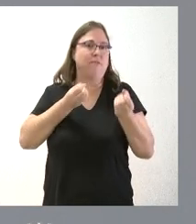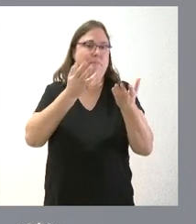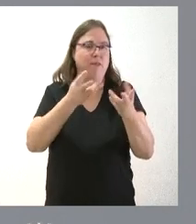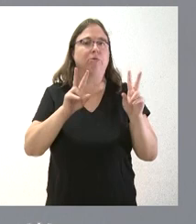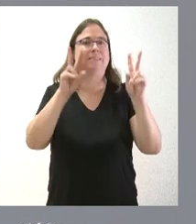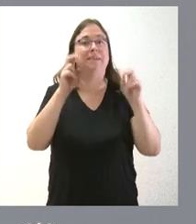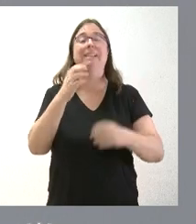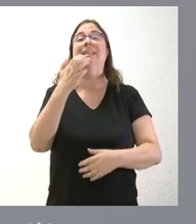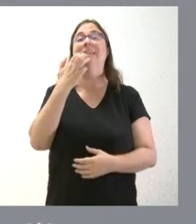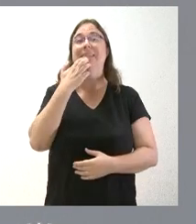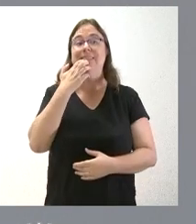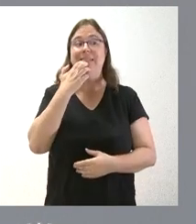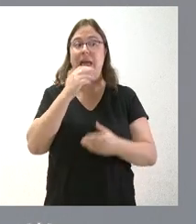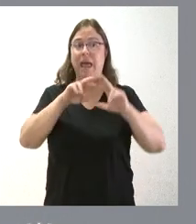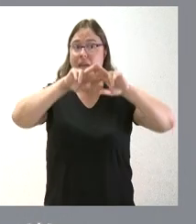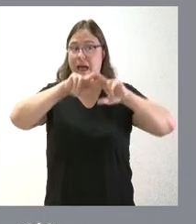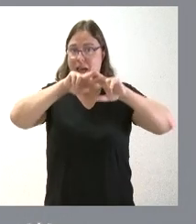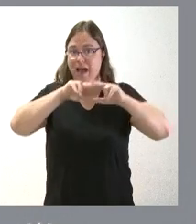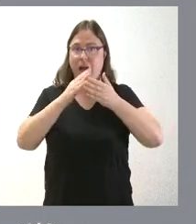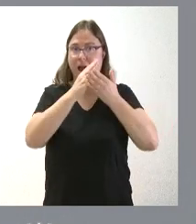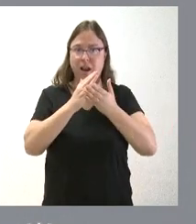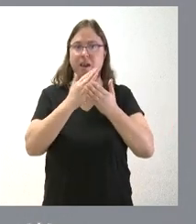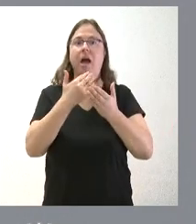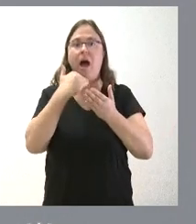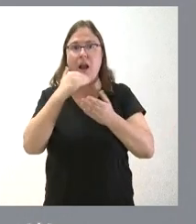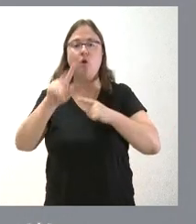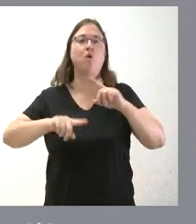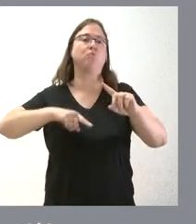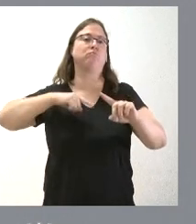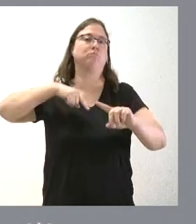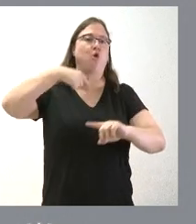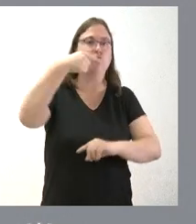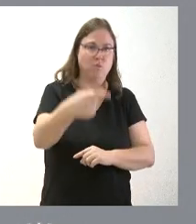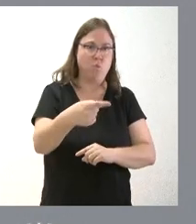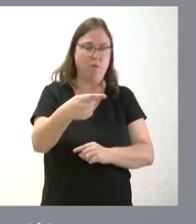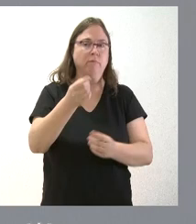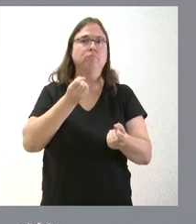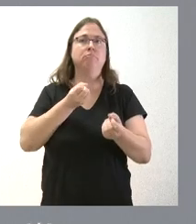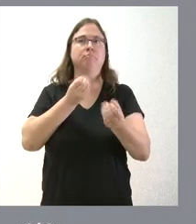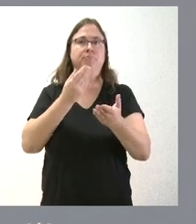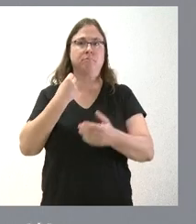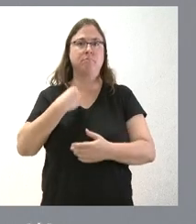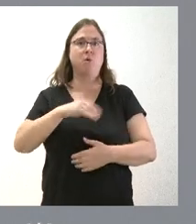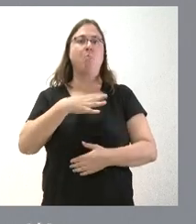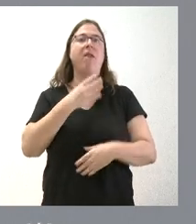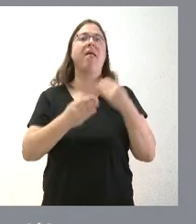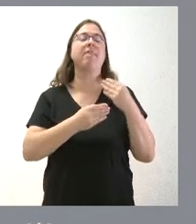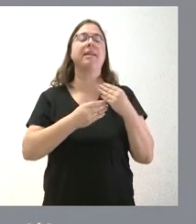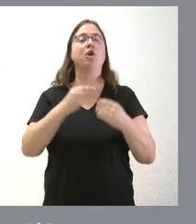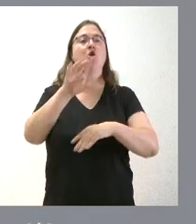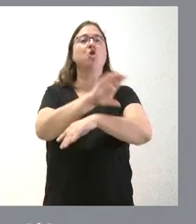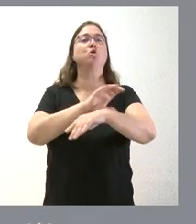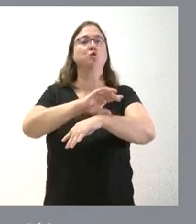respecto y, si de ese análisis se deriva alguna consecuencia, pues también se planteará esa iniciativa que se pueda tomar por parte de la Consejería de Cultura.